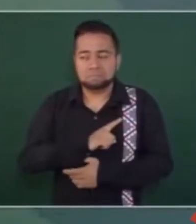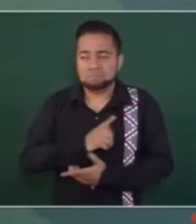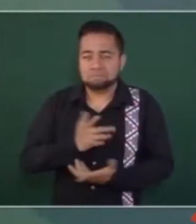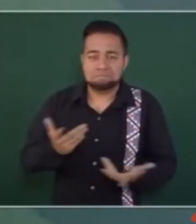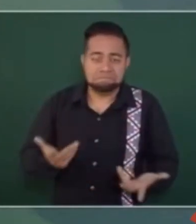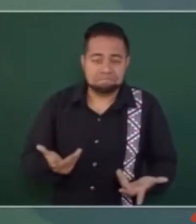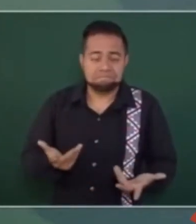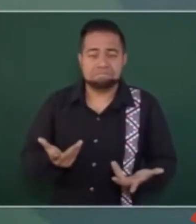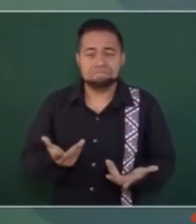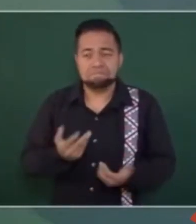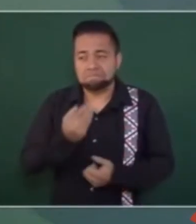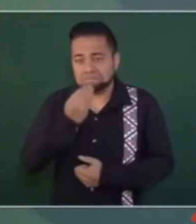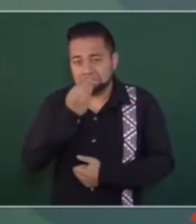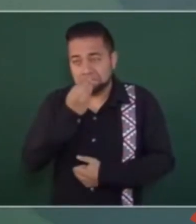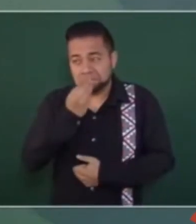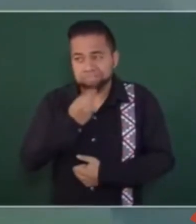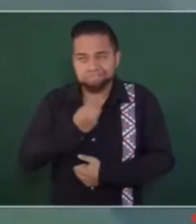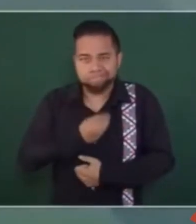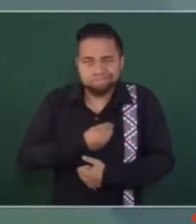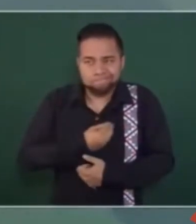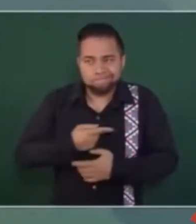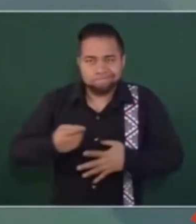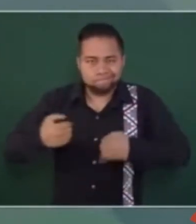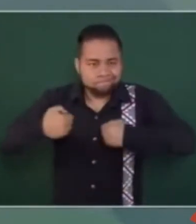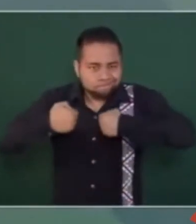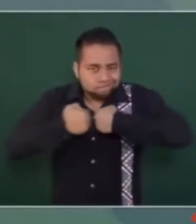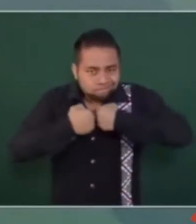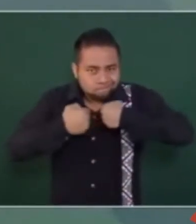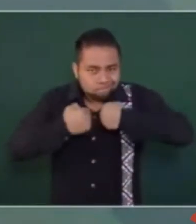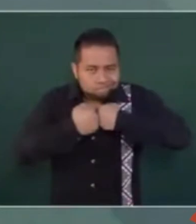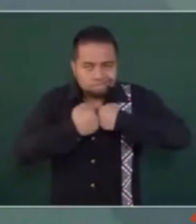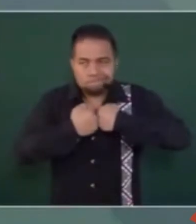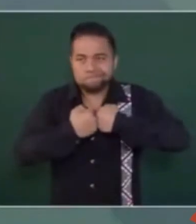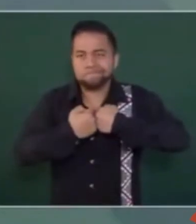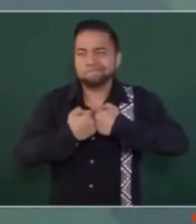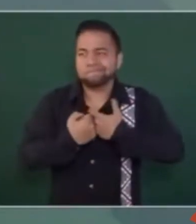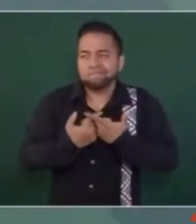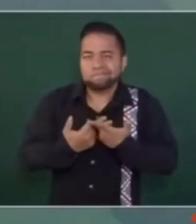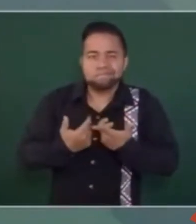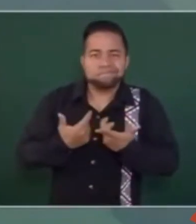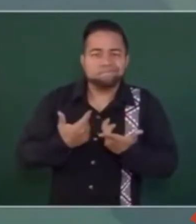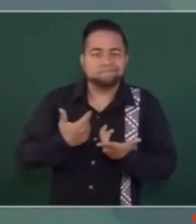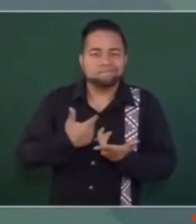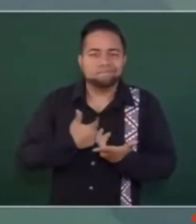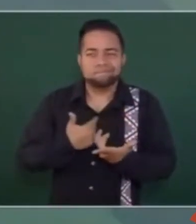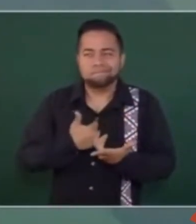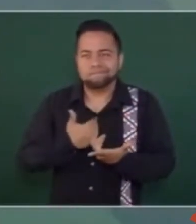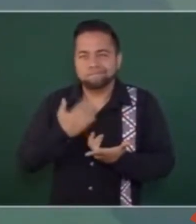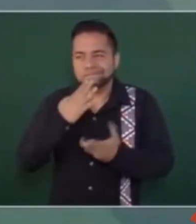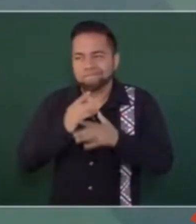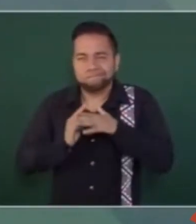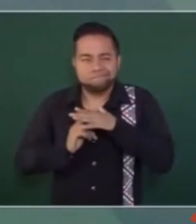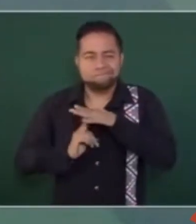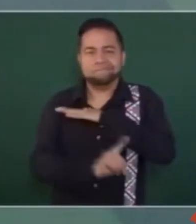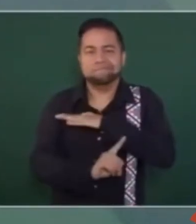de manera irregular.